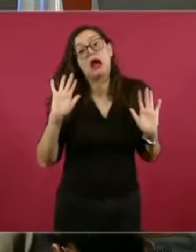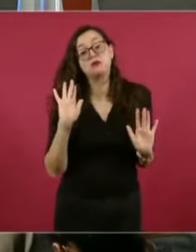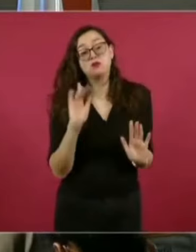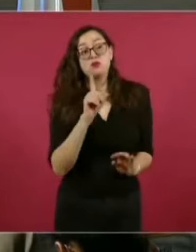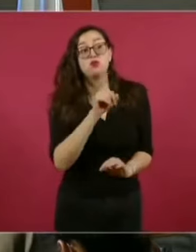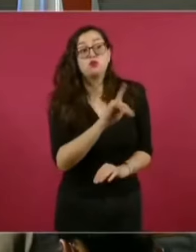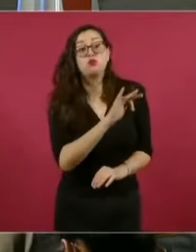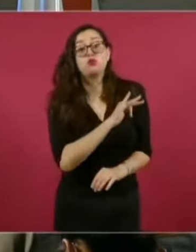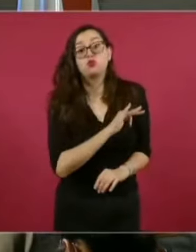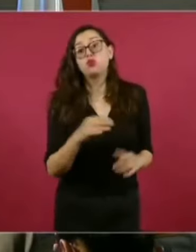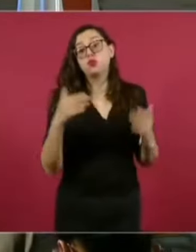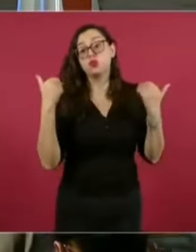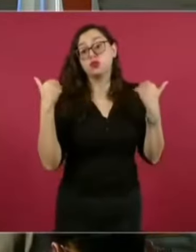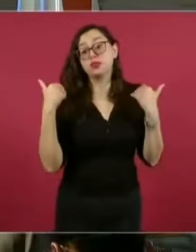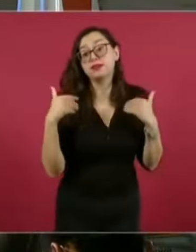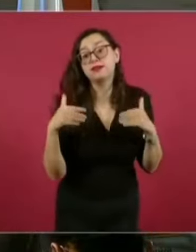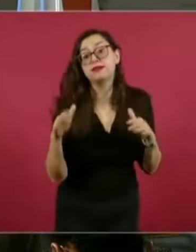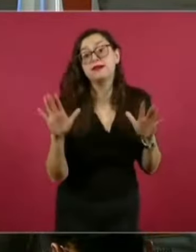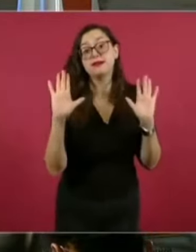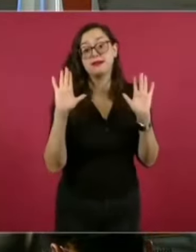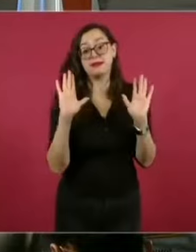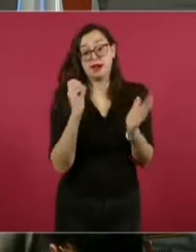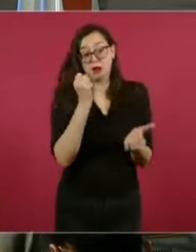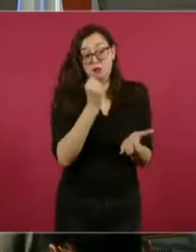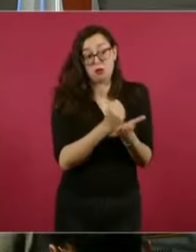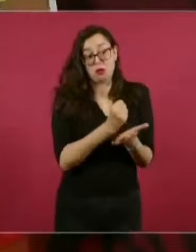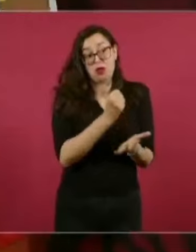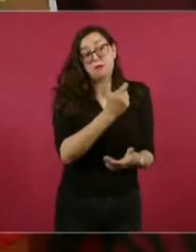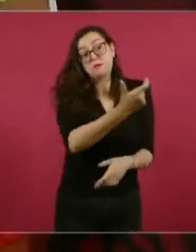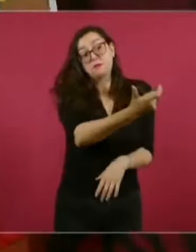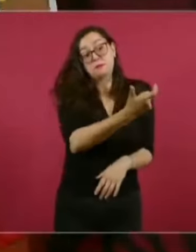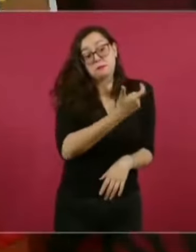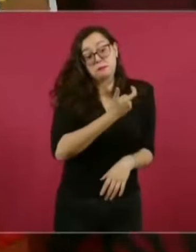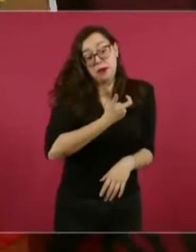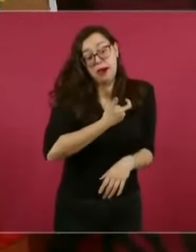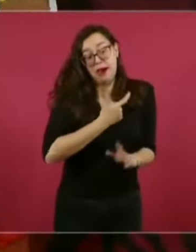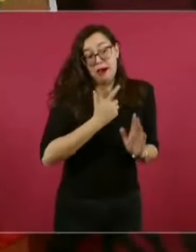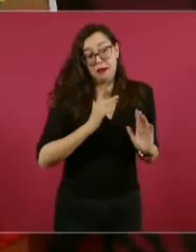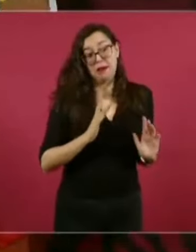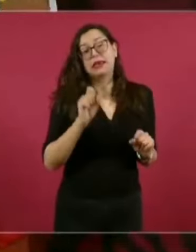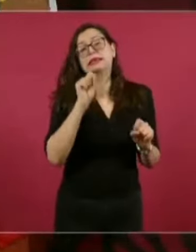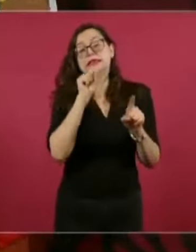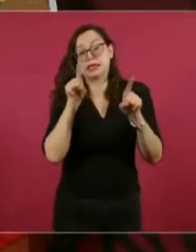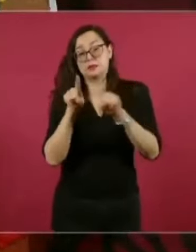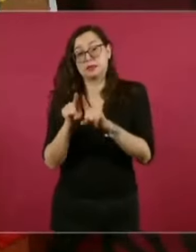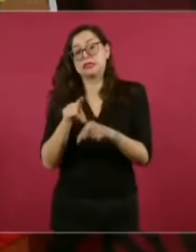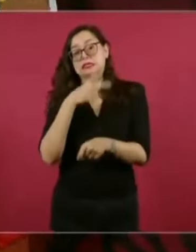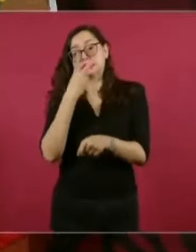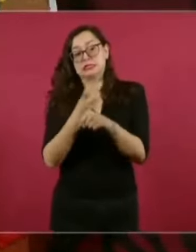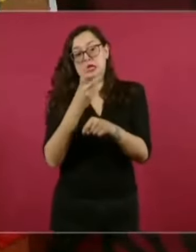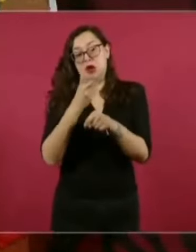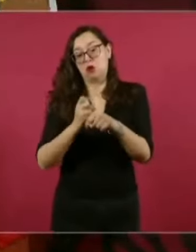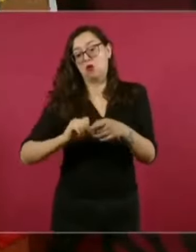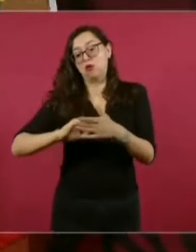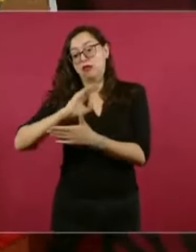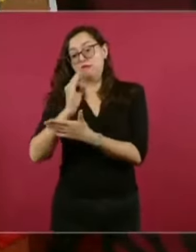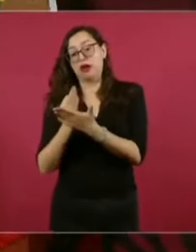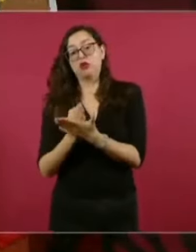aprobación se adjunta también la factura por el importe de 115